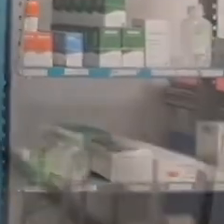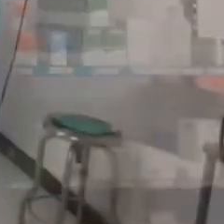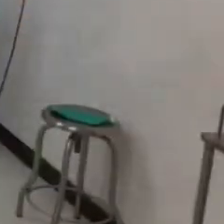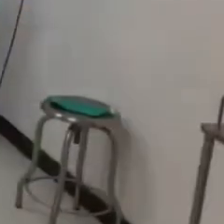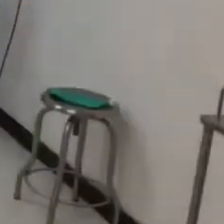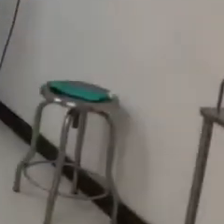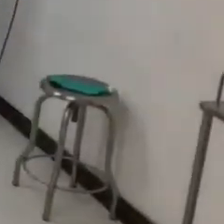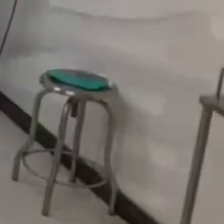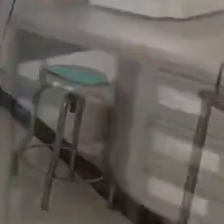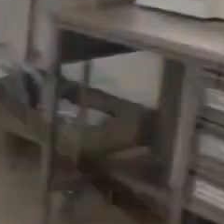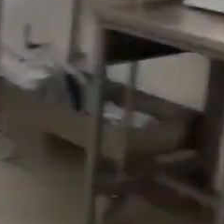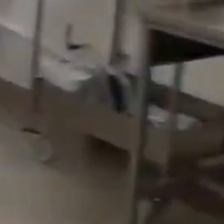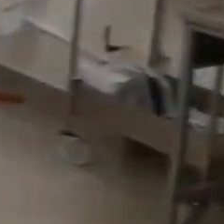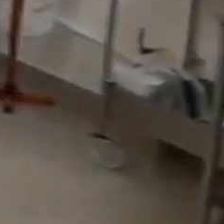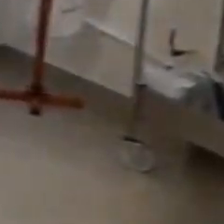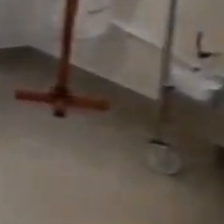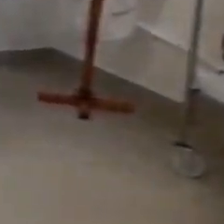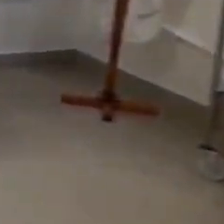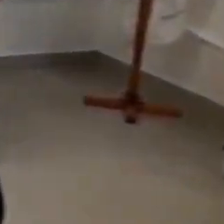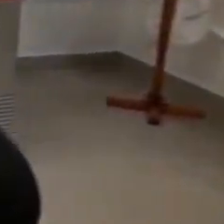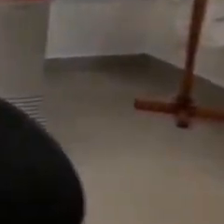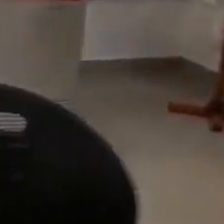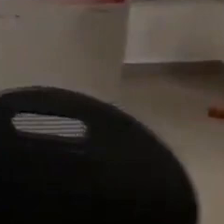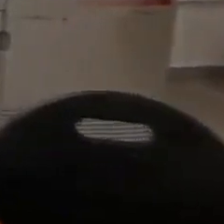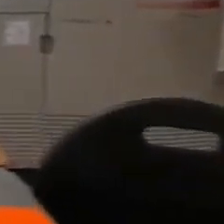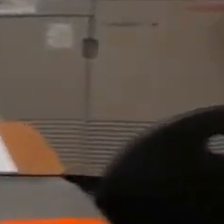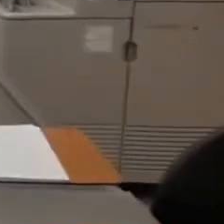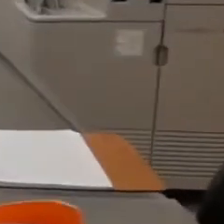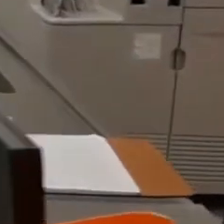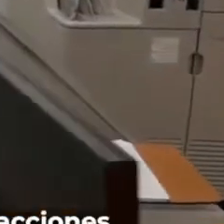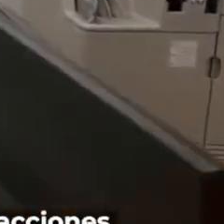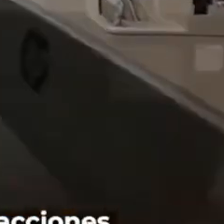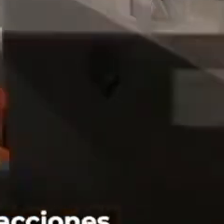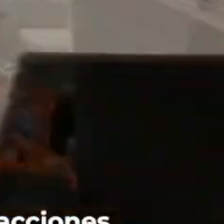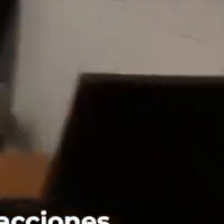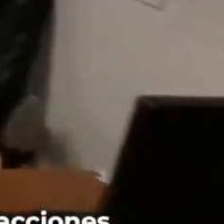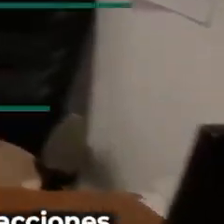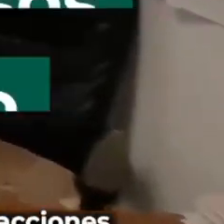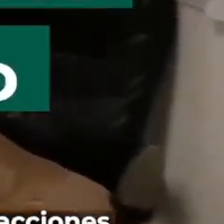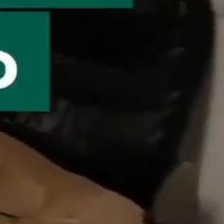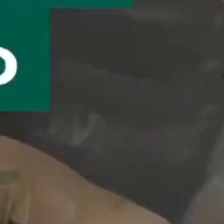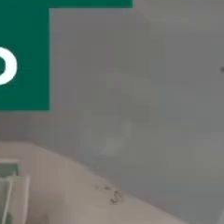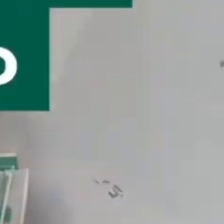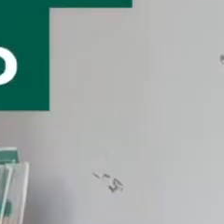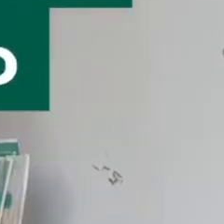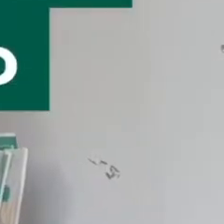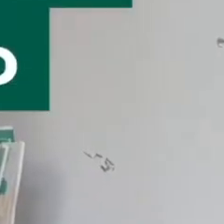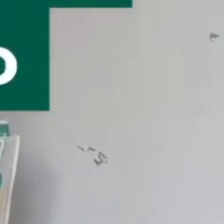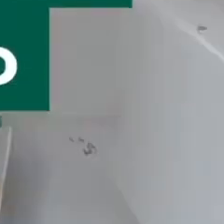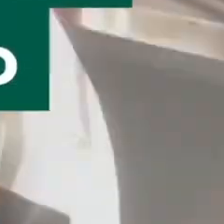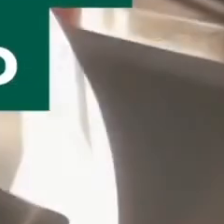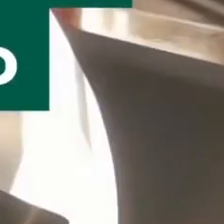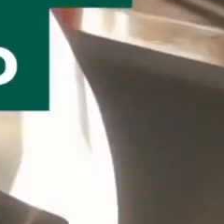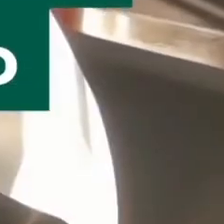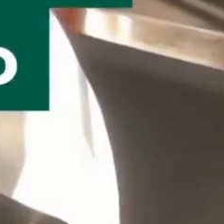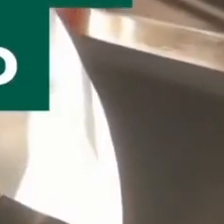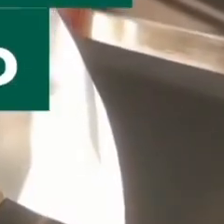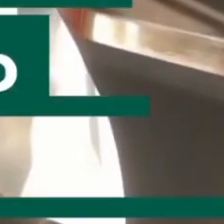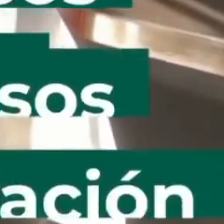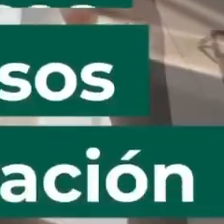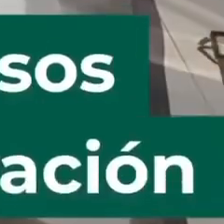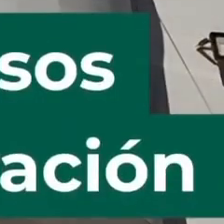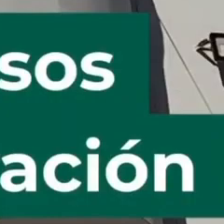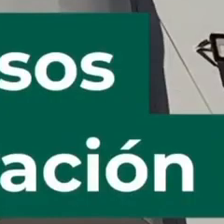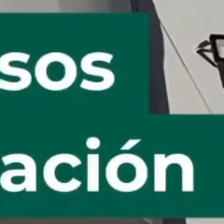medicamentos y equipamiento. Así, para la implementación de IMSS-Bienestar en la entidad, se destinan 10.42 millones de pesos para